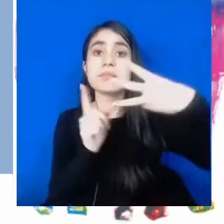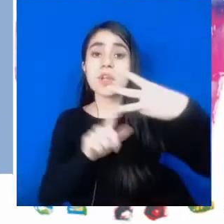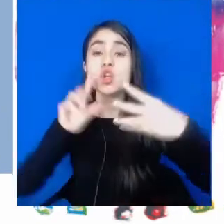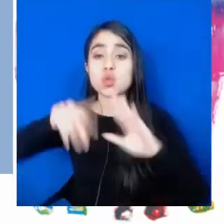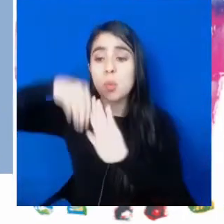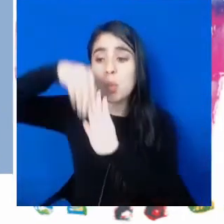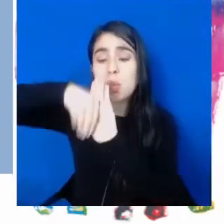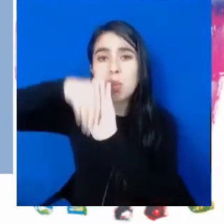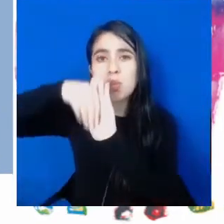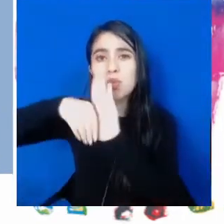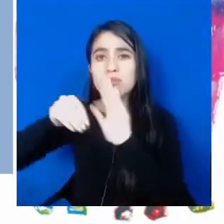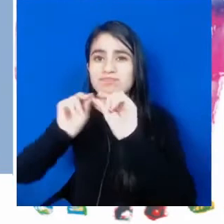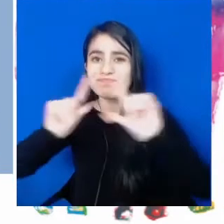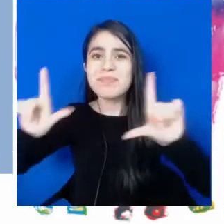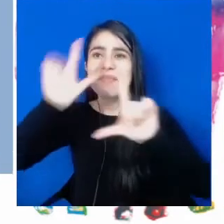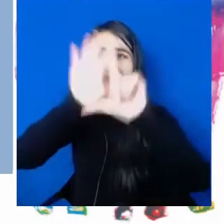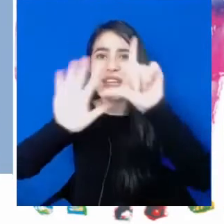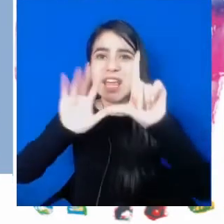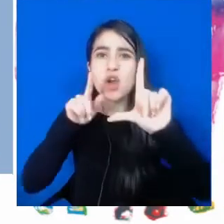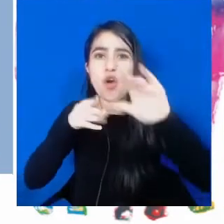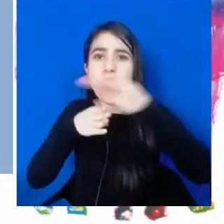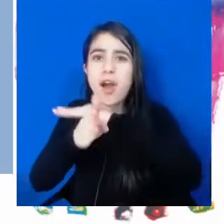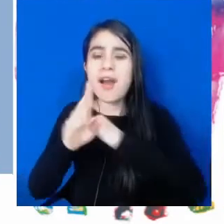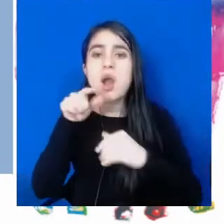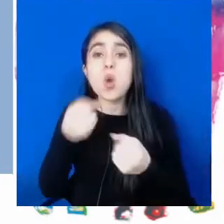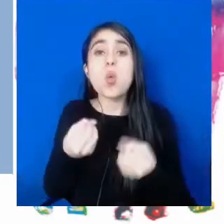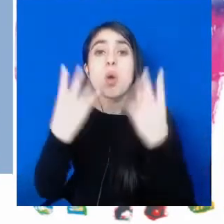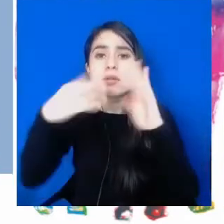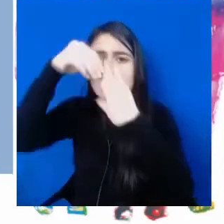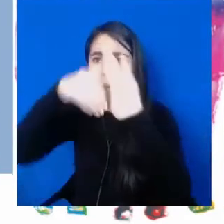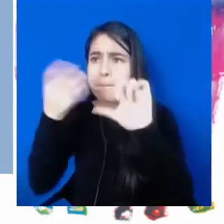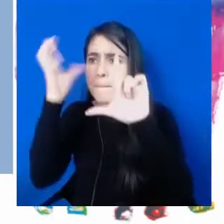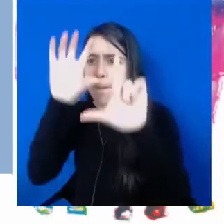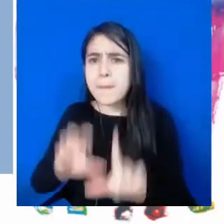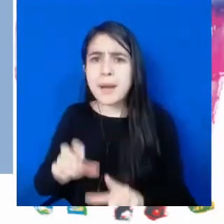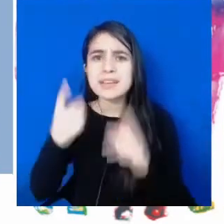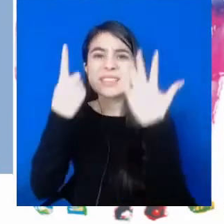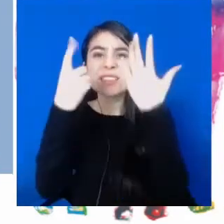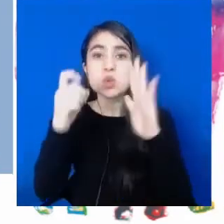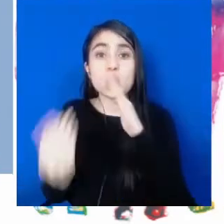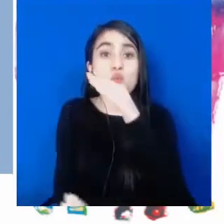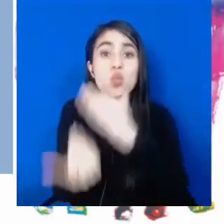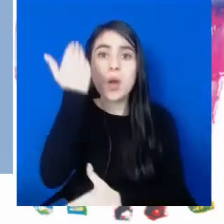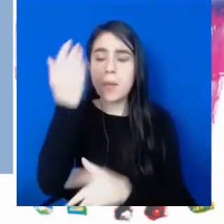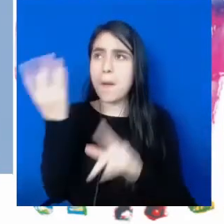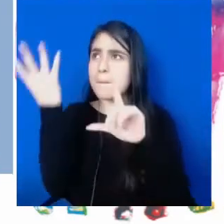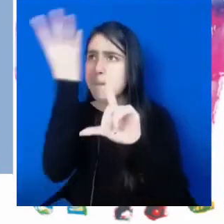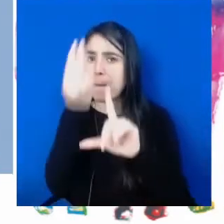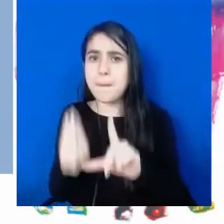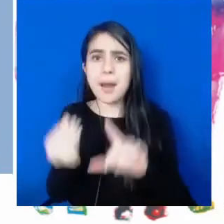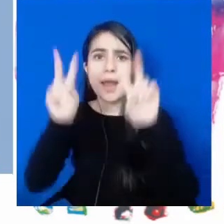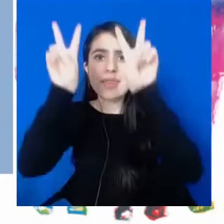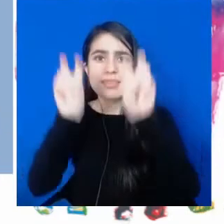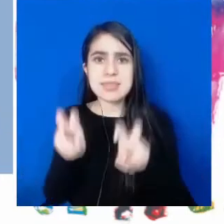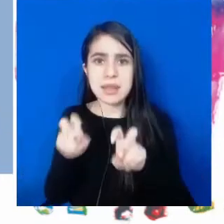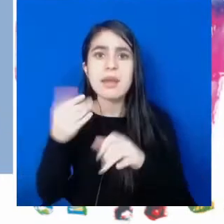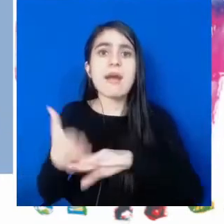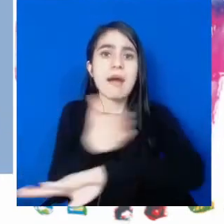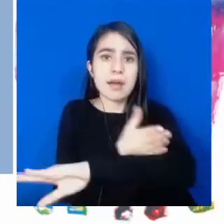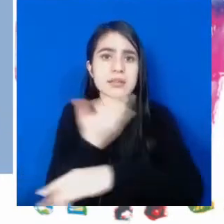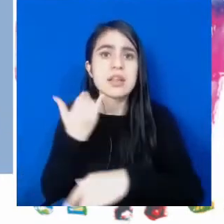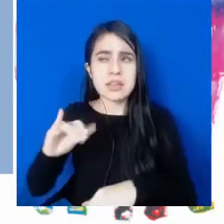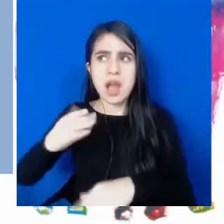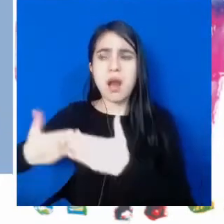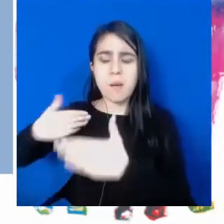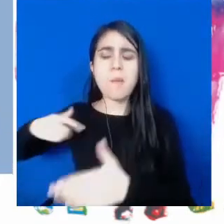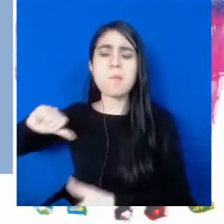de contenidos educativos accesibles. Logramos este año 60 contenidos nuevos y esto es parte de lo que ya contábamos, aquello